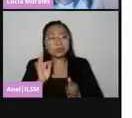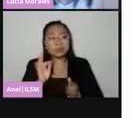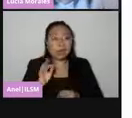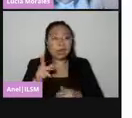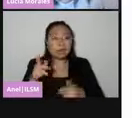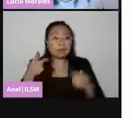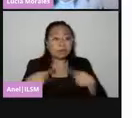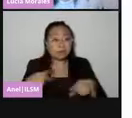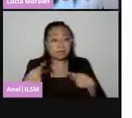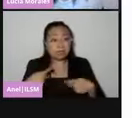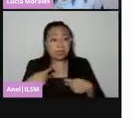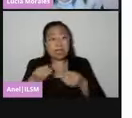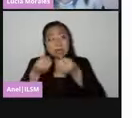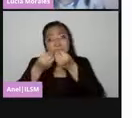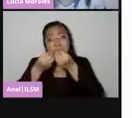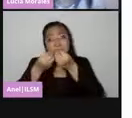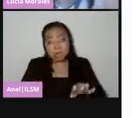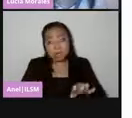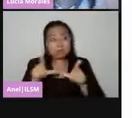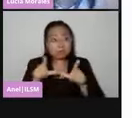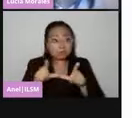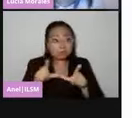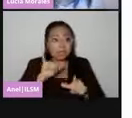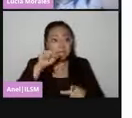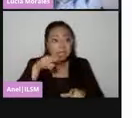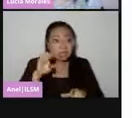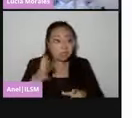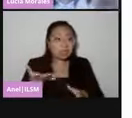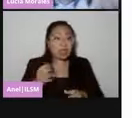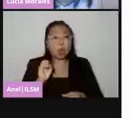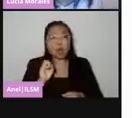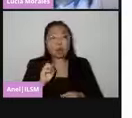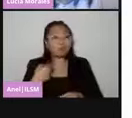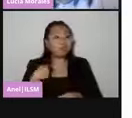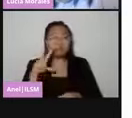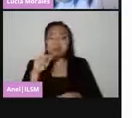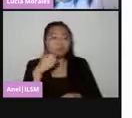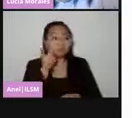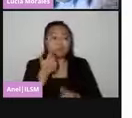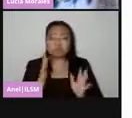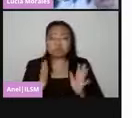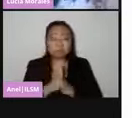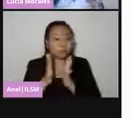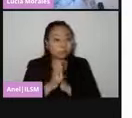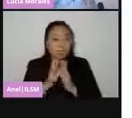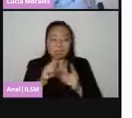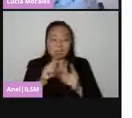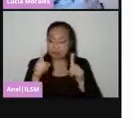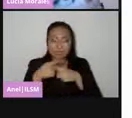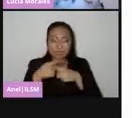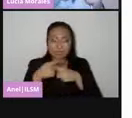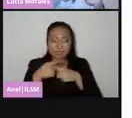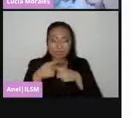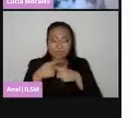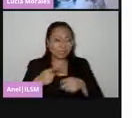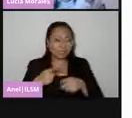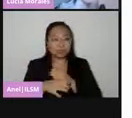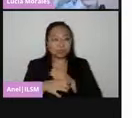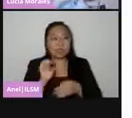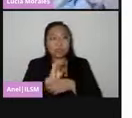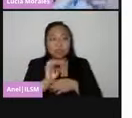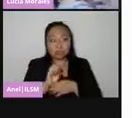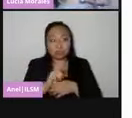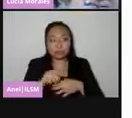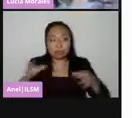extraviado su credencial, que simplemente no quiera participar, etc. Entonces, se eligen a las